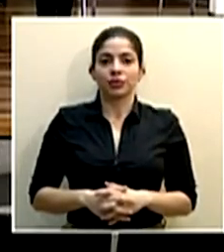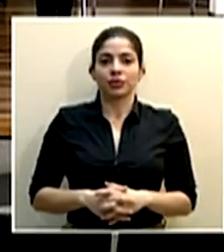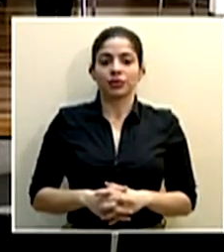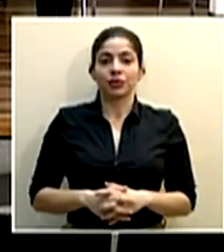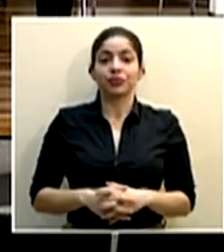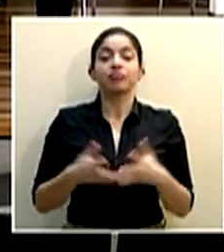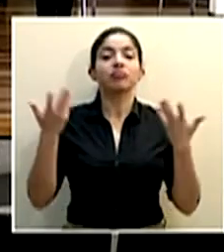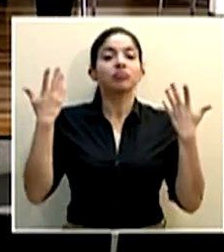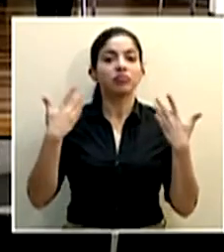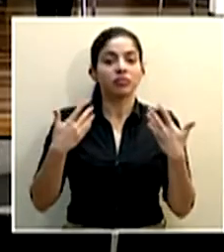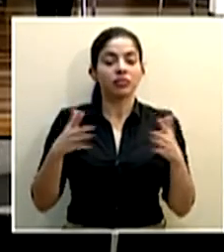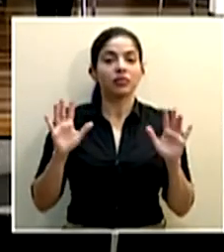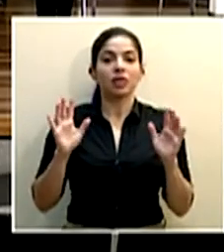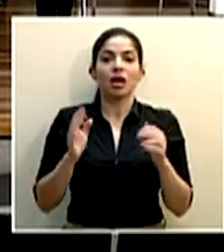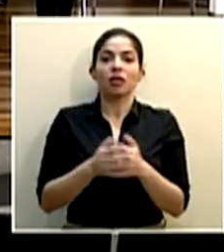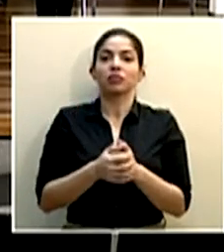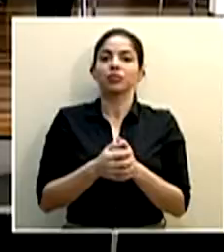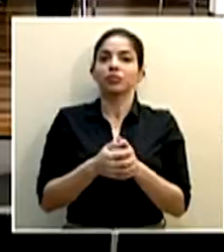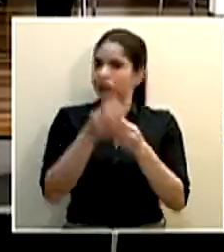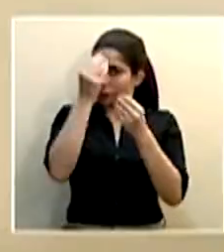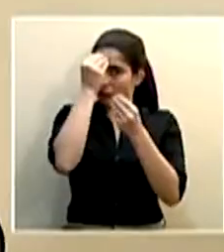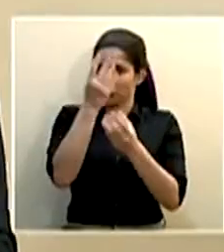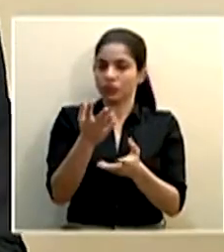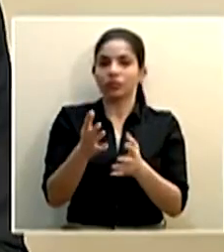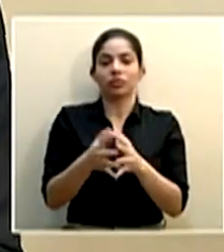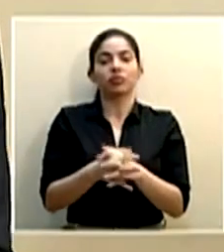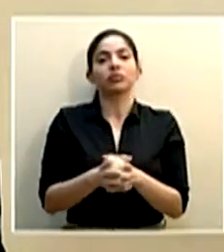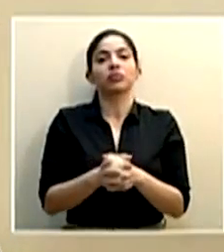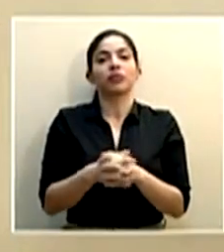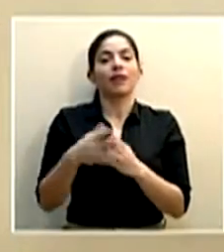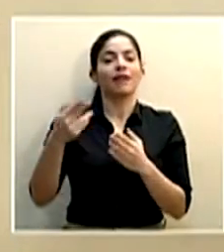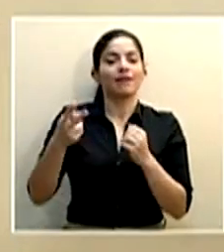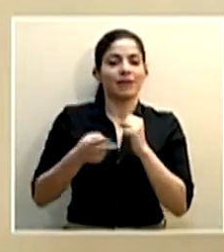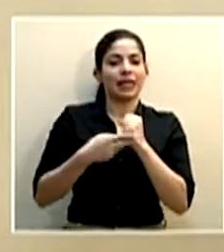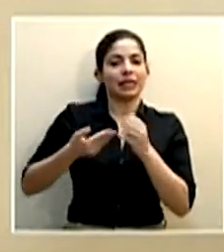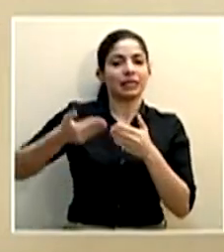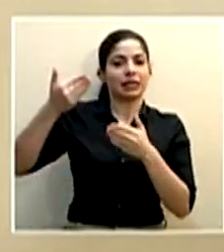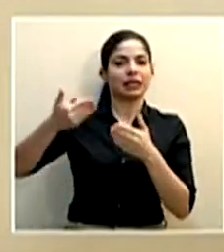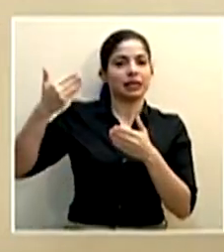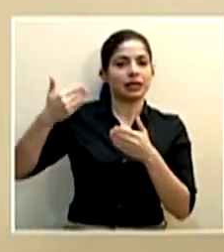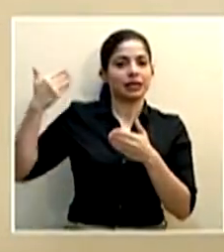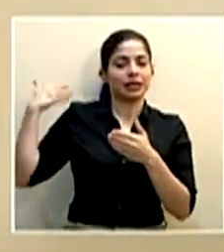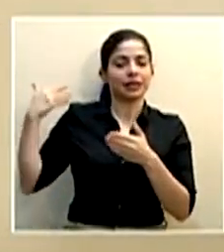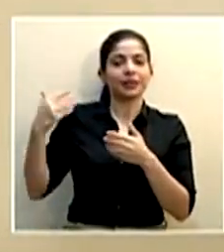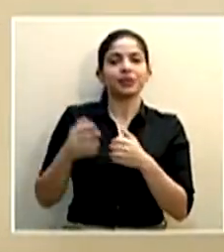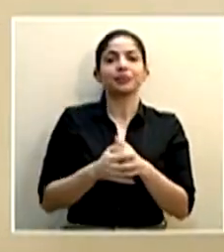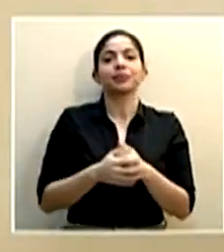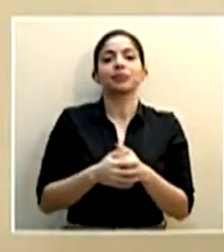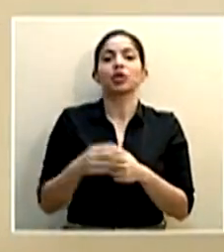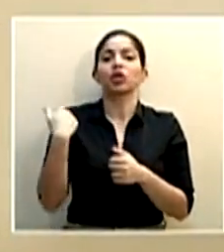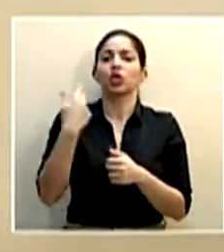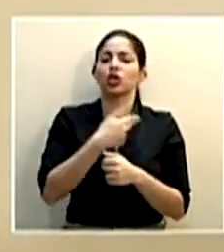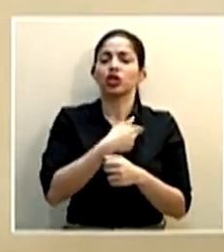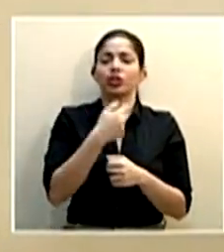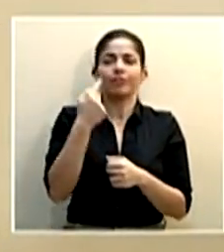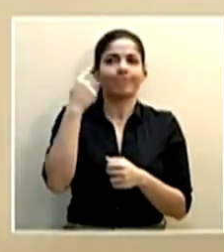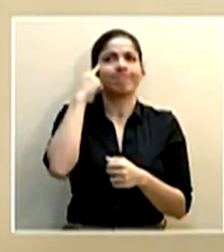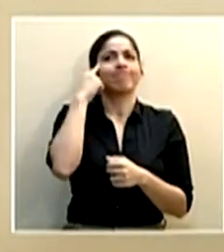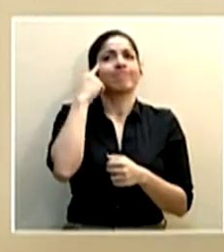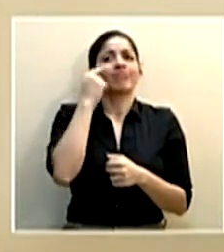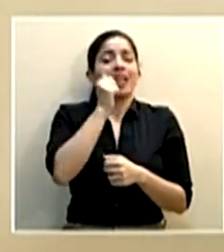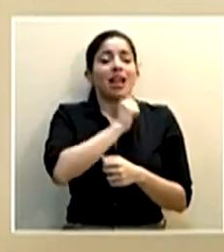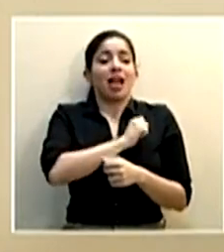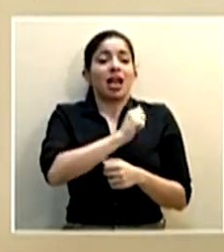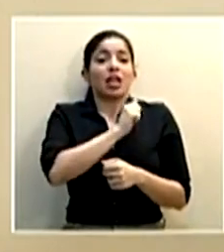ya hemos indicado varias ocasiones es que consideramos que el